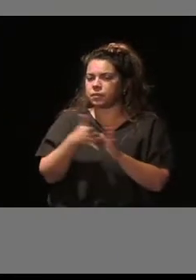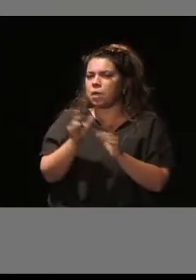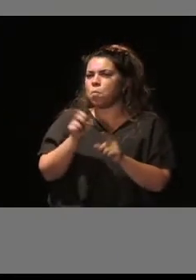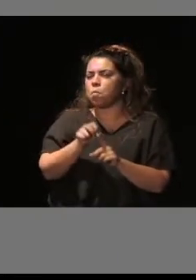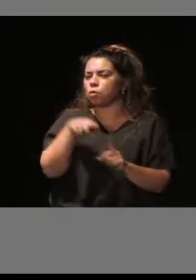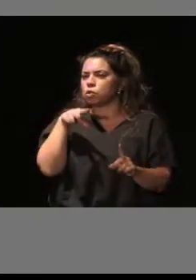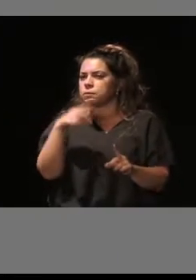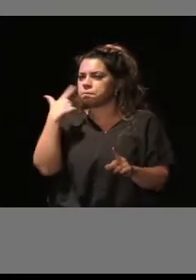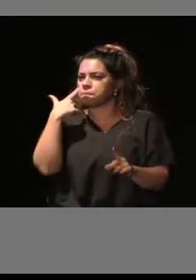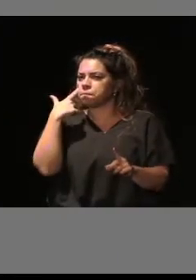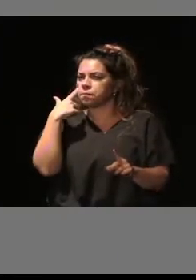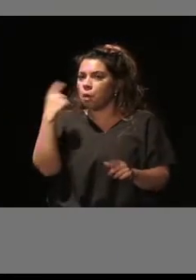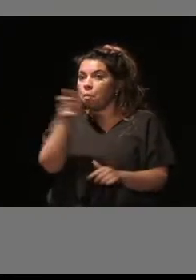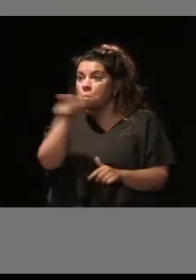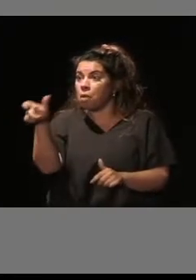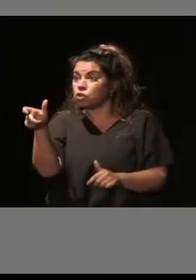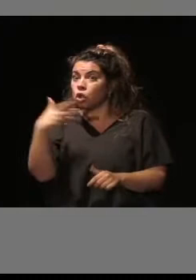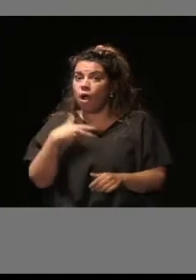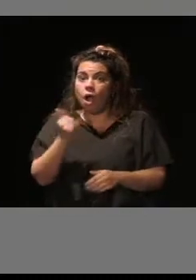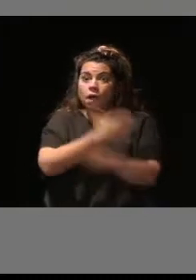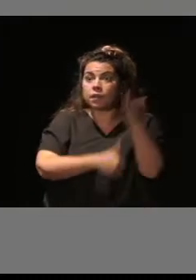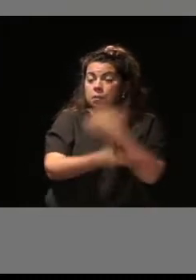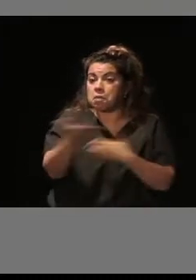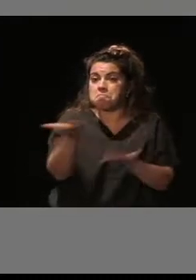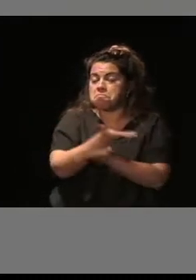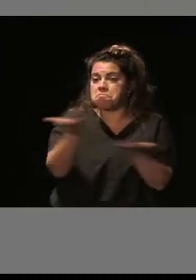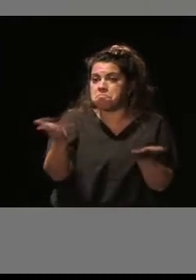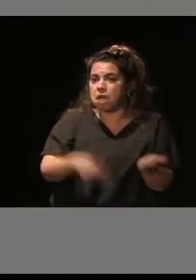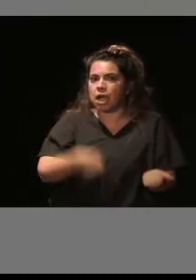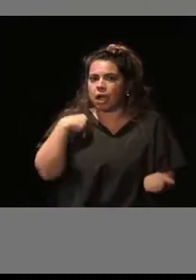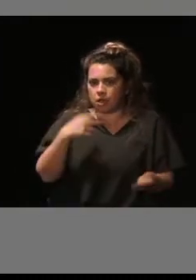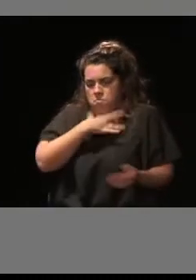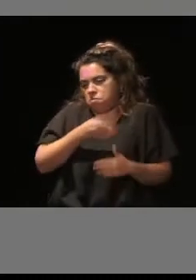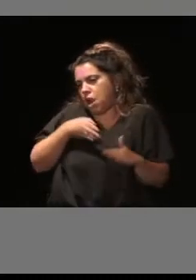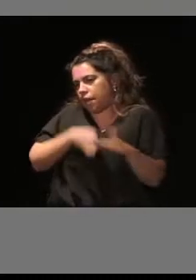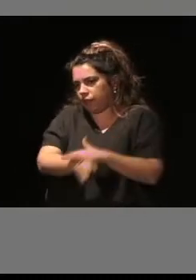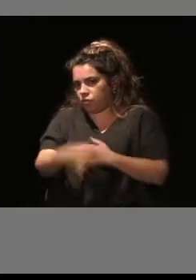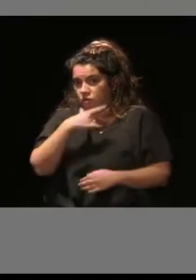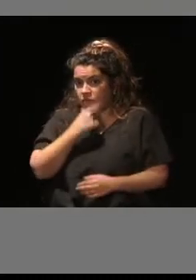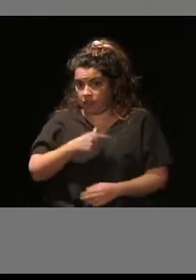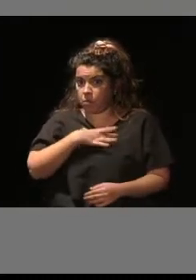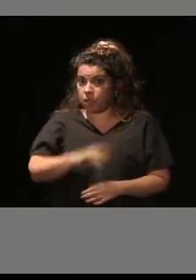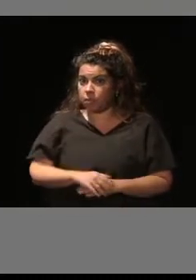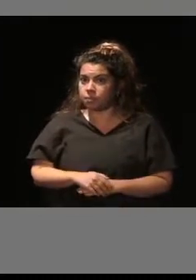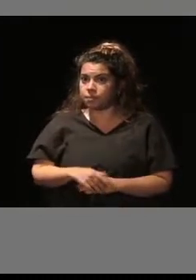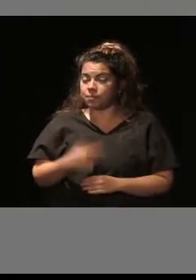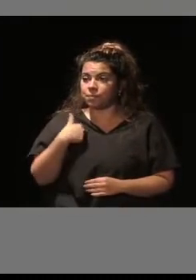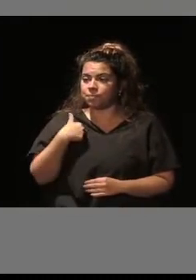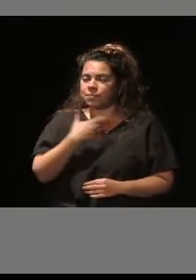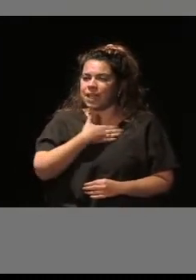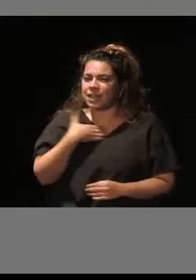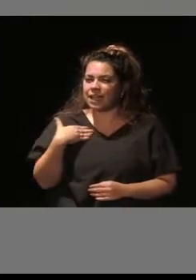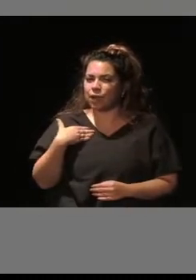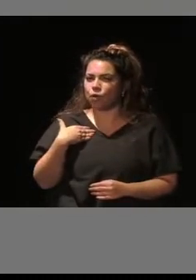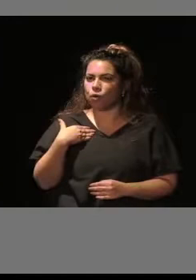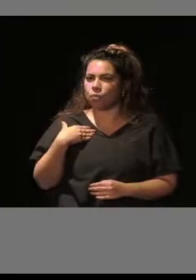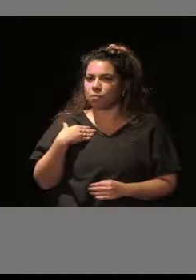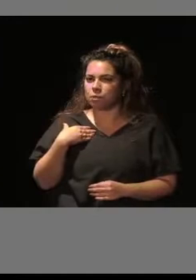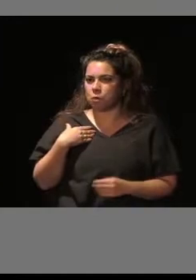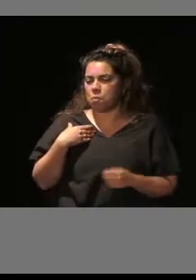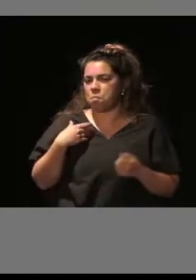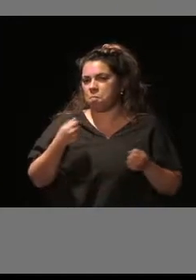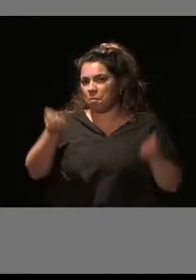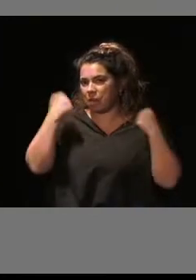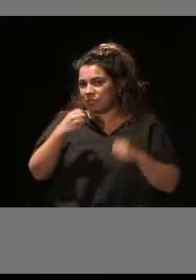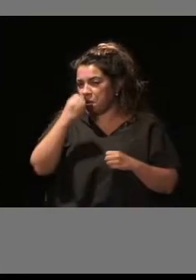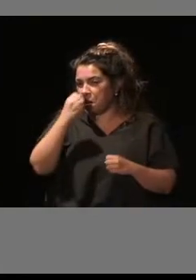que, bueno, pues cualquier persona que tenga algún tipo de discapacidad pueda acceder a ellas. Y aquí me gustaría, bueno, pues traer una buena práctica que además